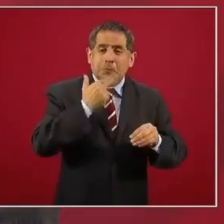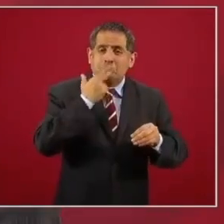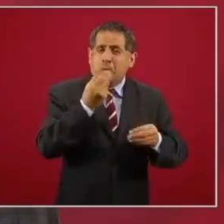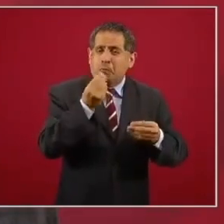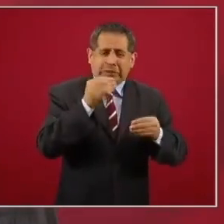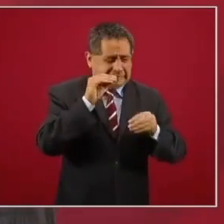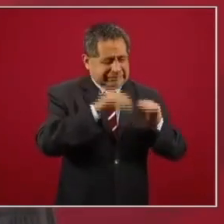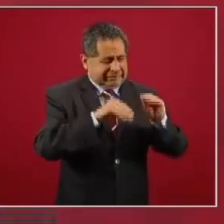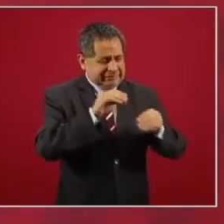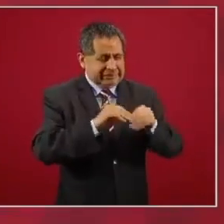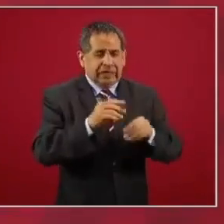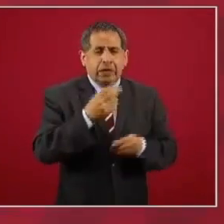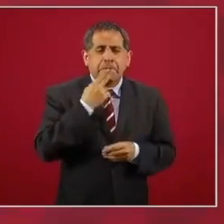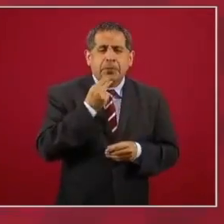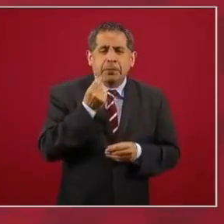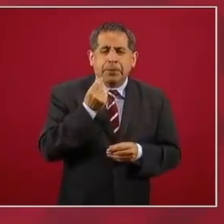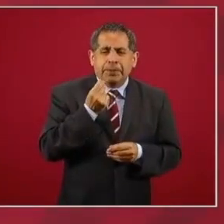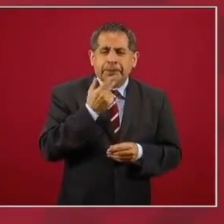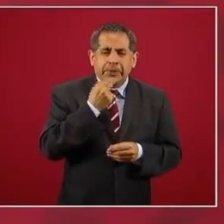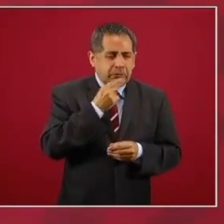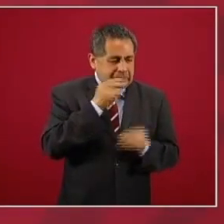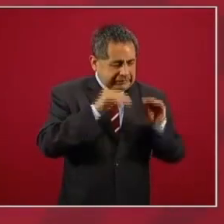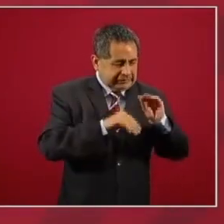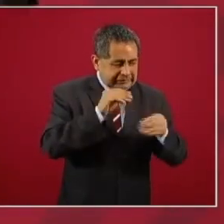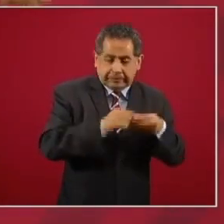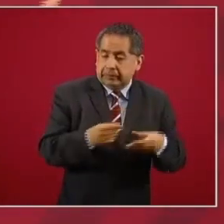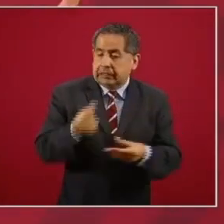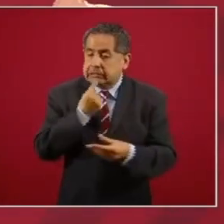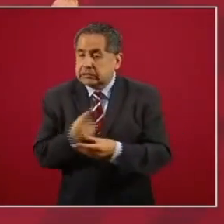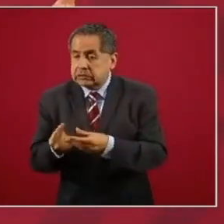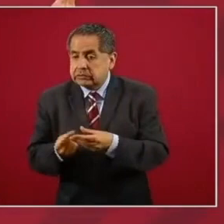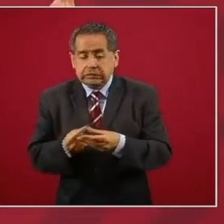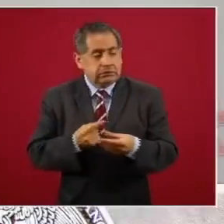una golosina para que le guste a los niños y todo,